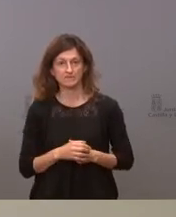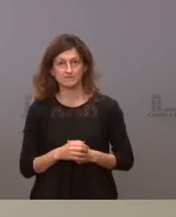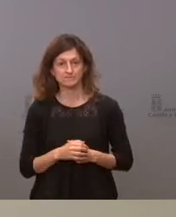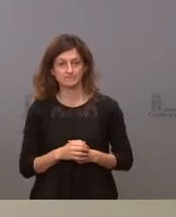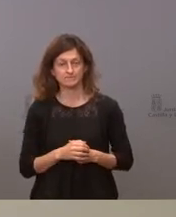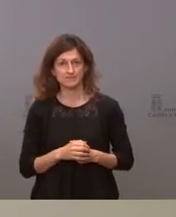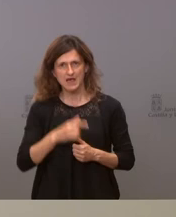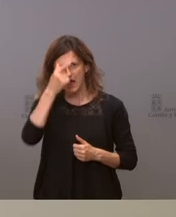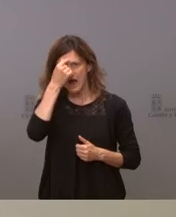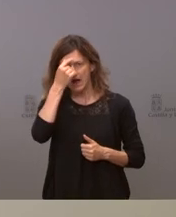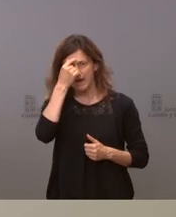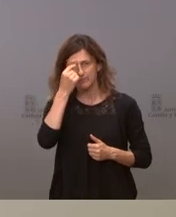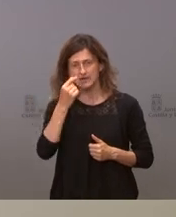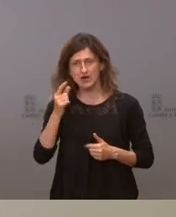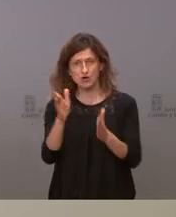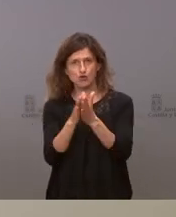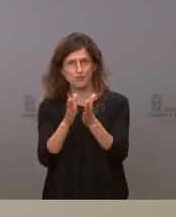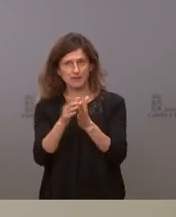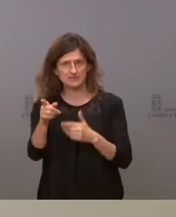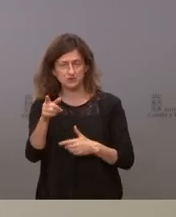Ávila me parecía bueno un compañero